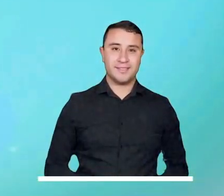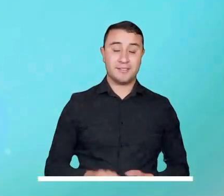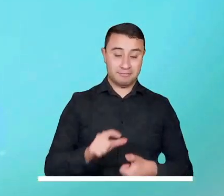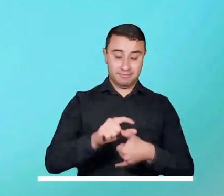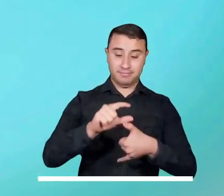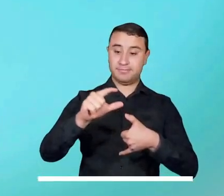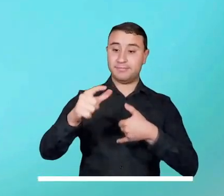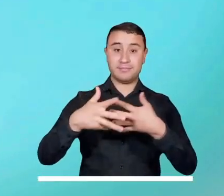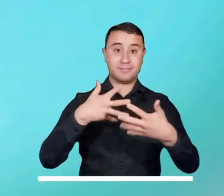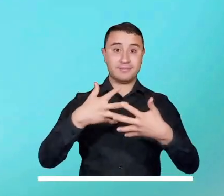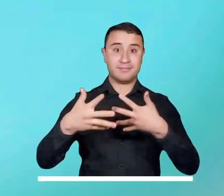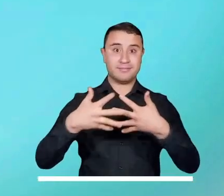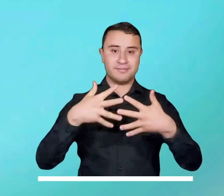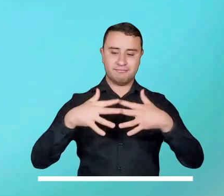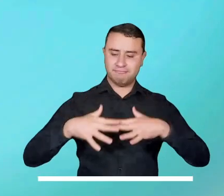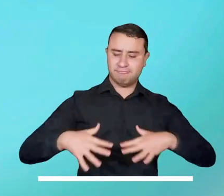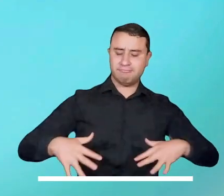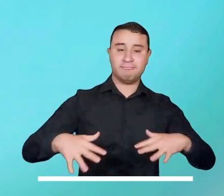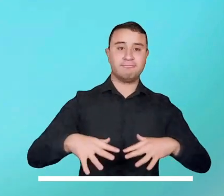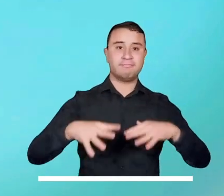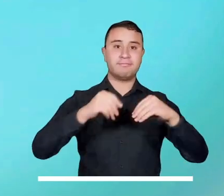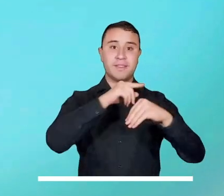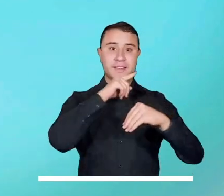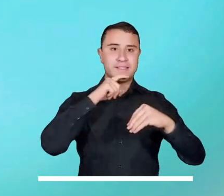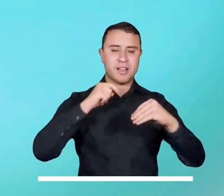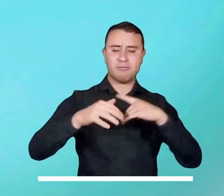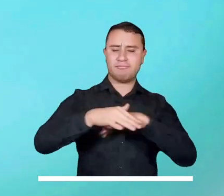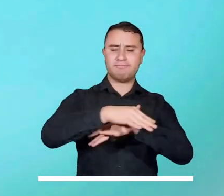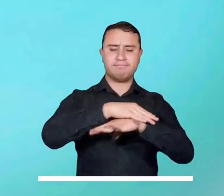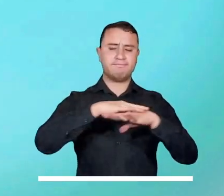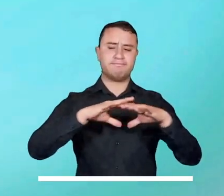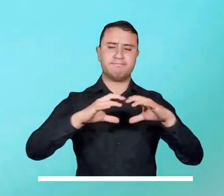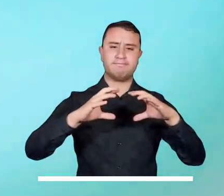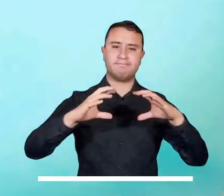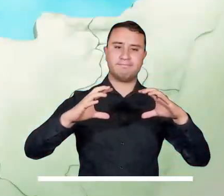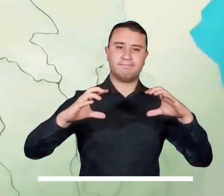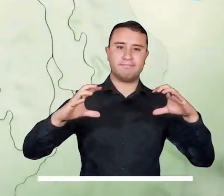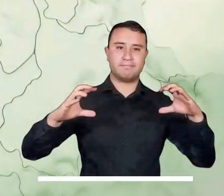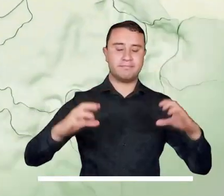En el archipiélago tendremos tiempo seco y cielo con algunas nubes.